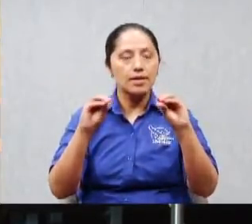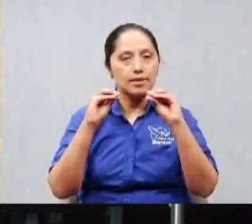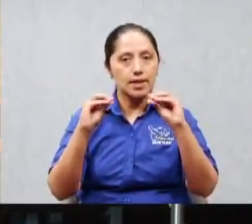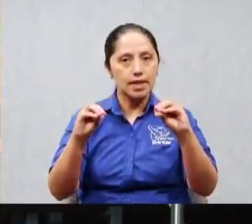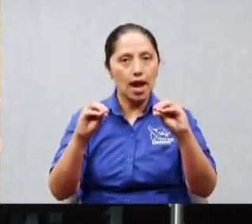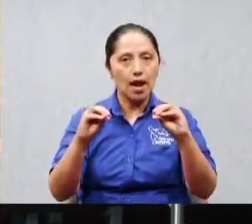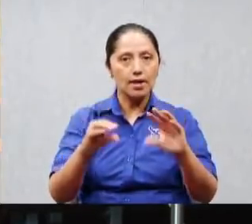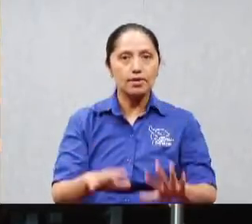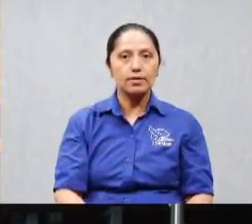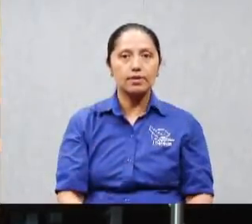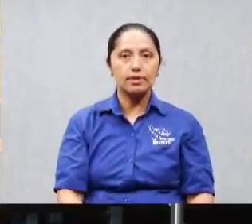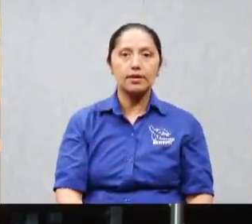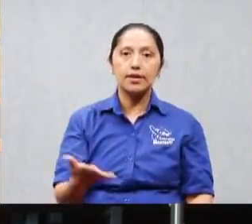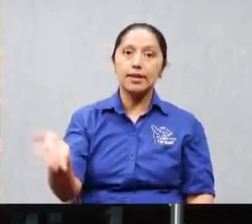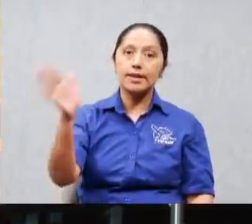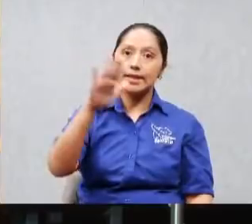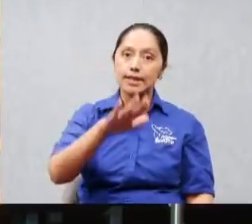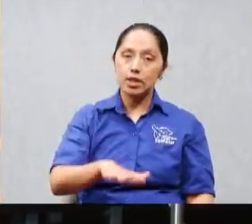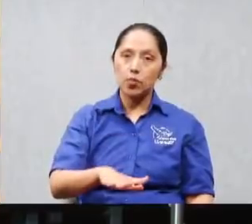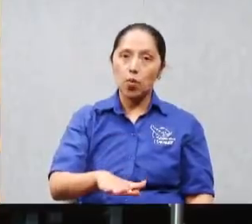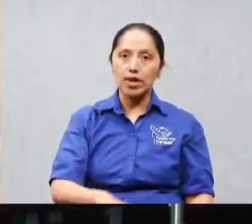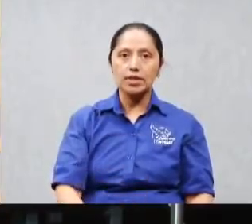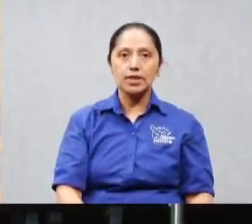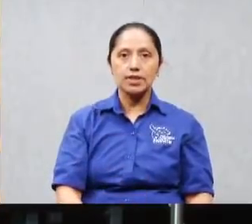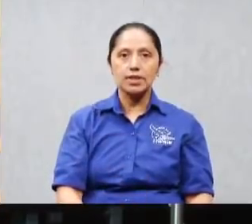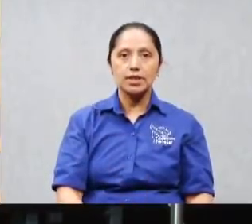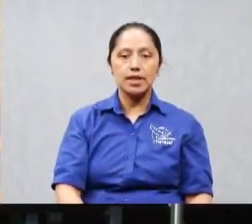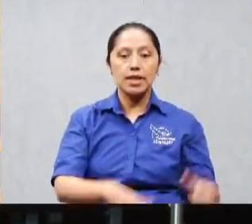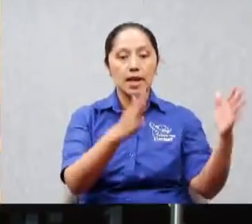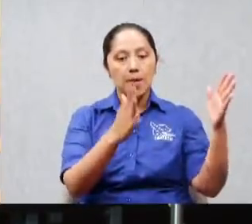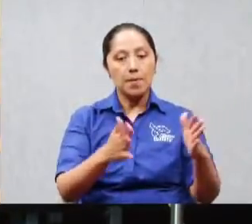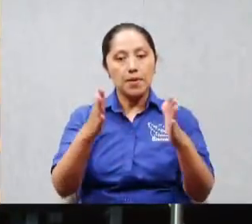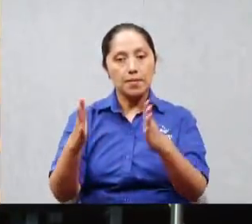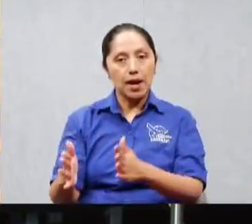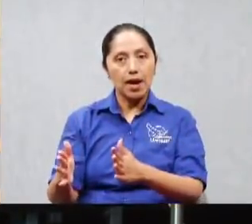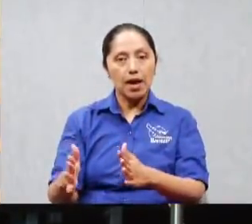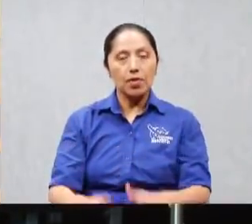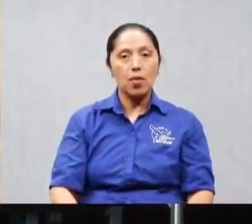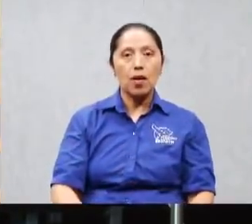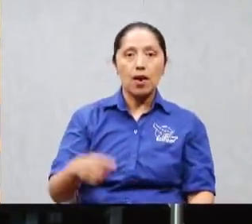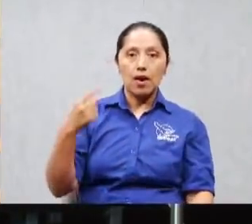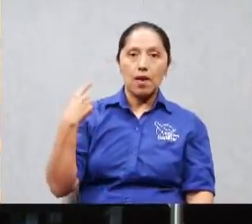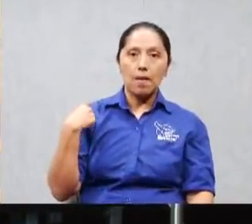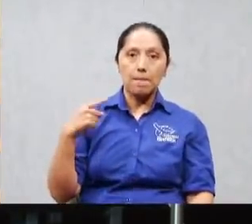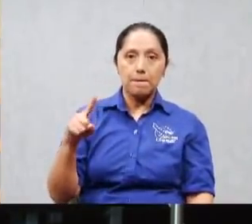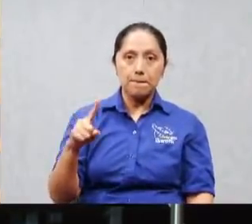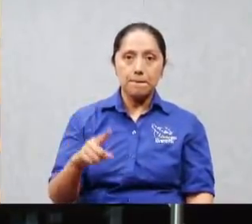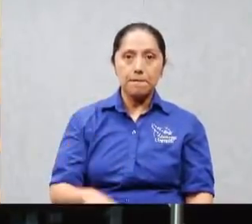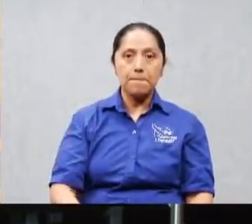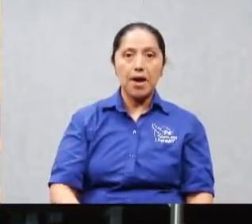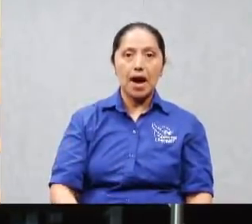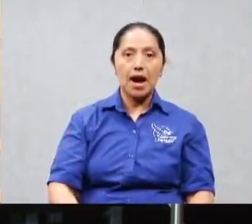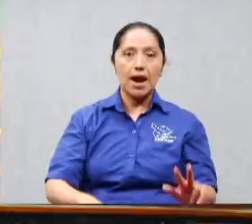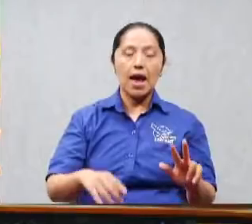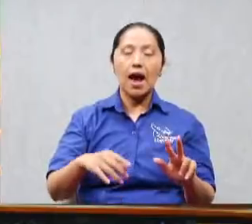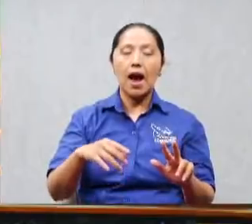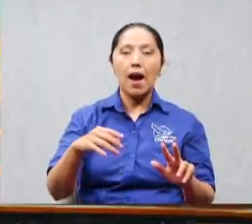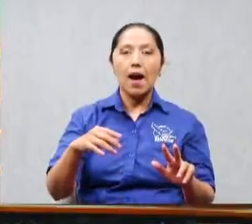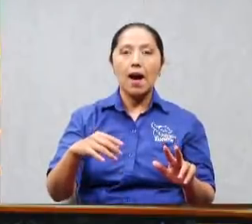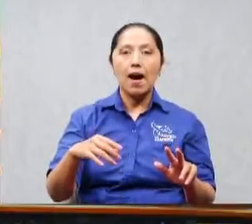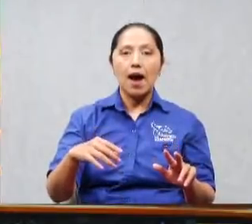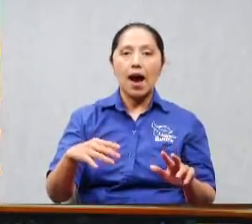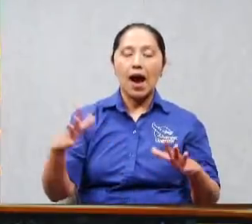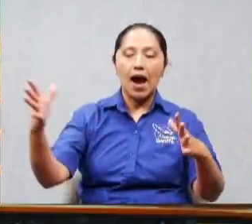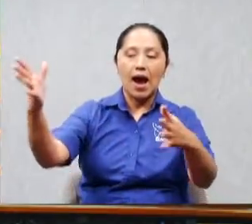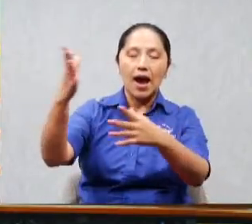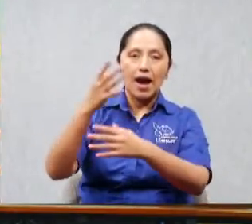y después de eso él está dispuesto a negarse a sí mismo después de eso está dispuesto a tomar su